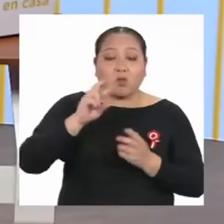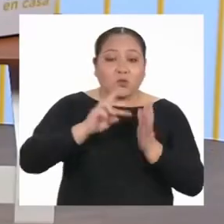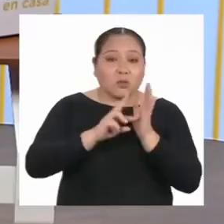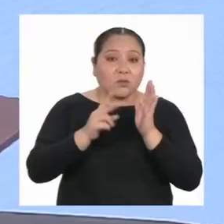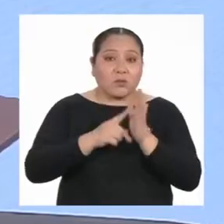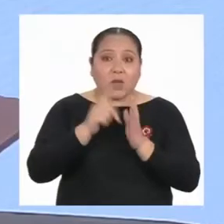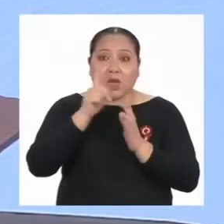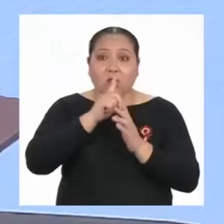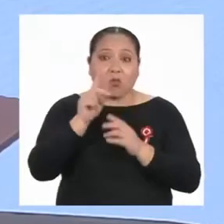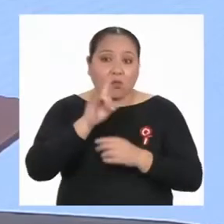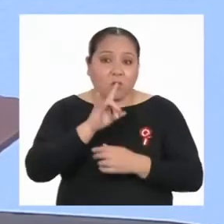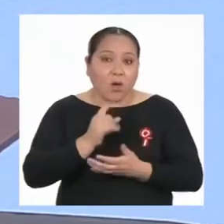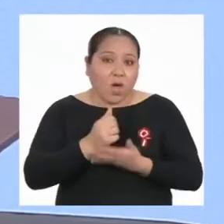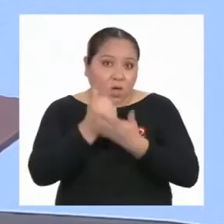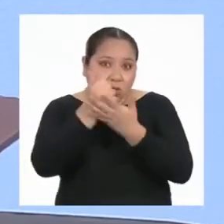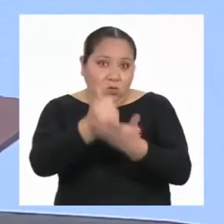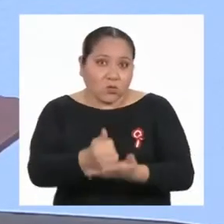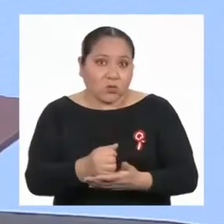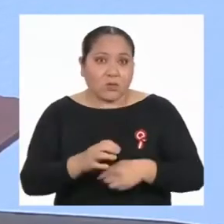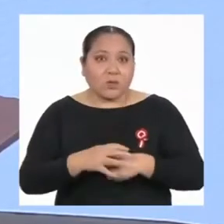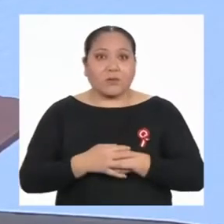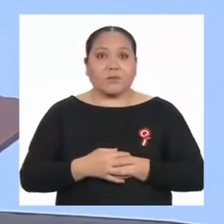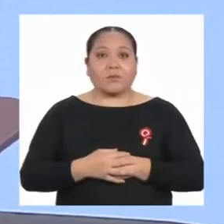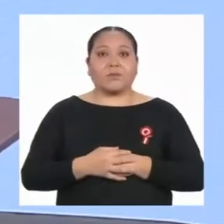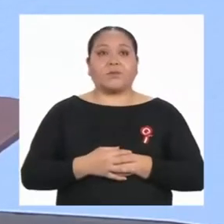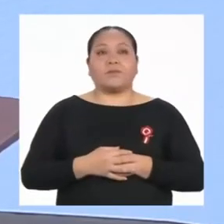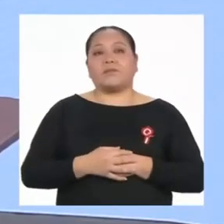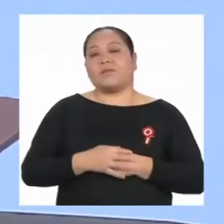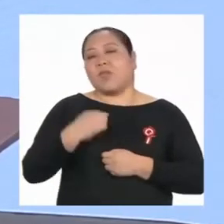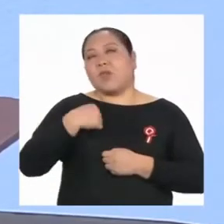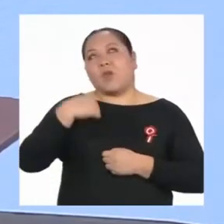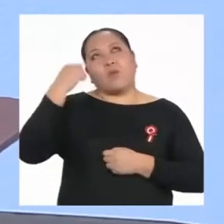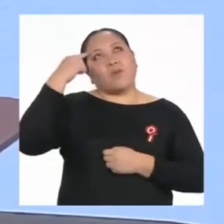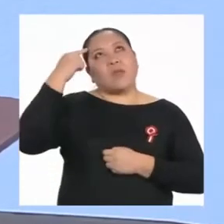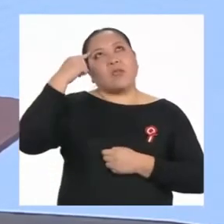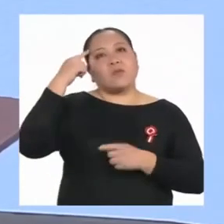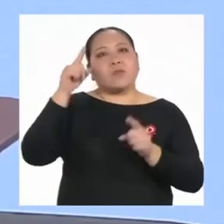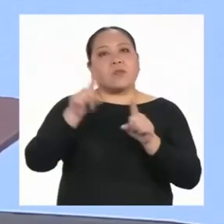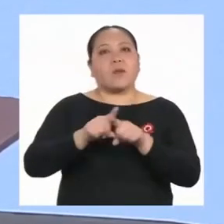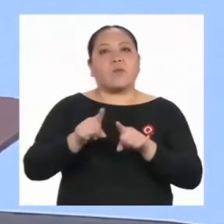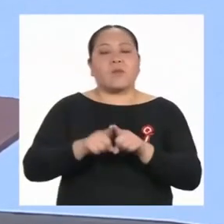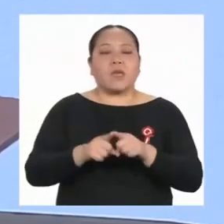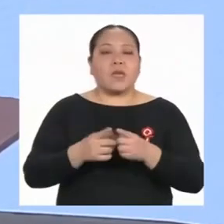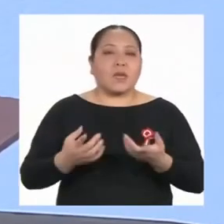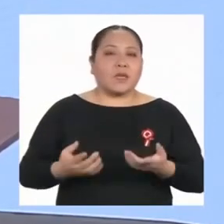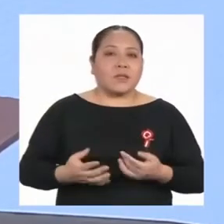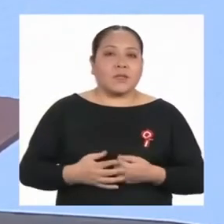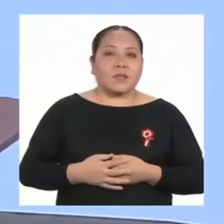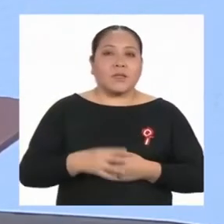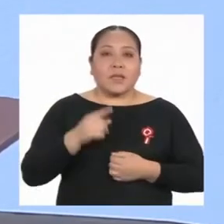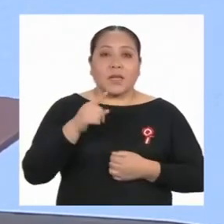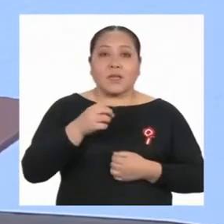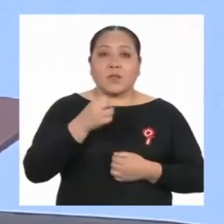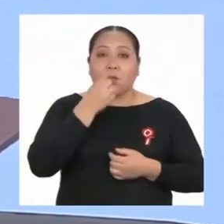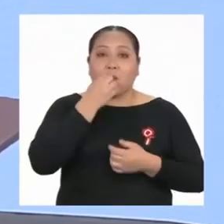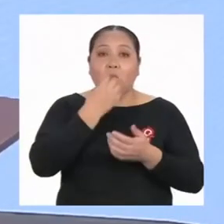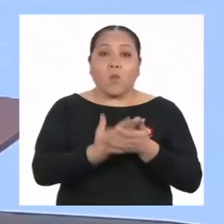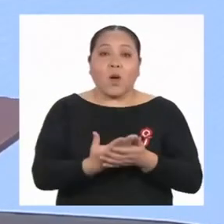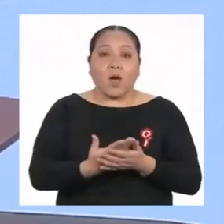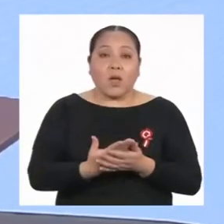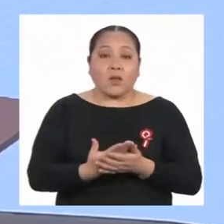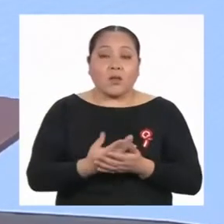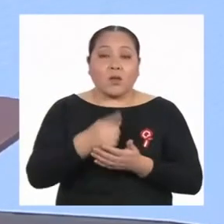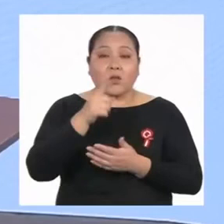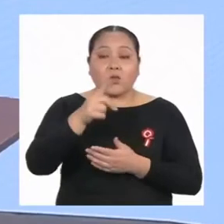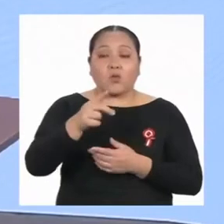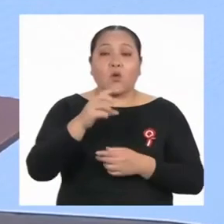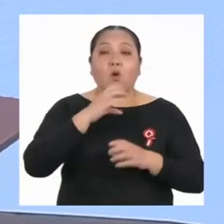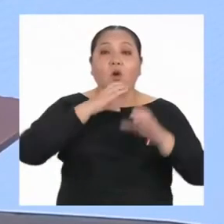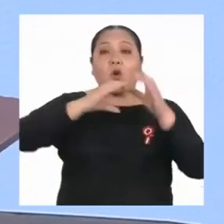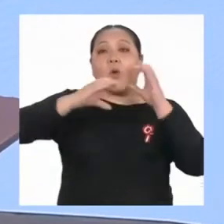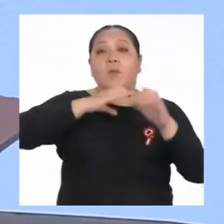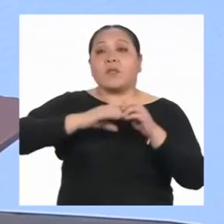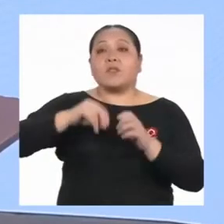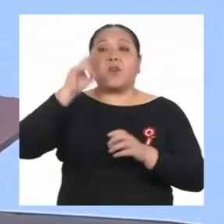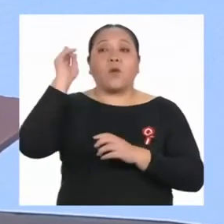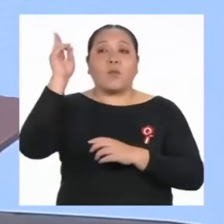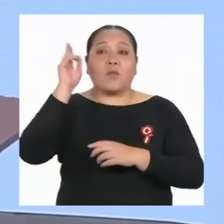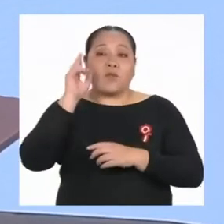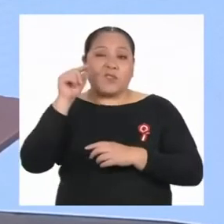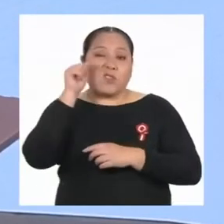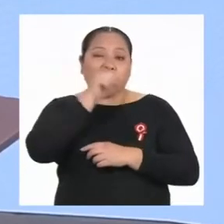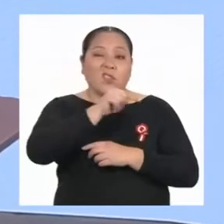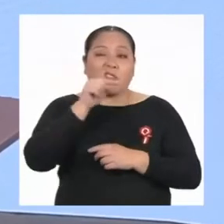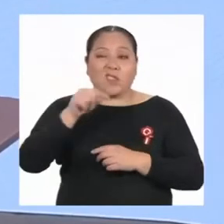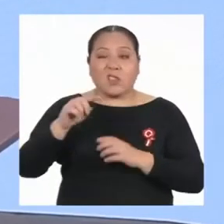sirvan. Ahora, me parece también que sería bueno que converses con tus docentes de los cursos que te